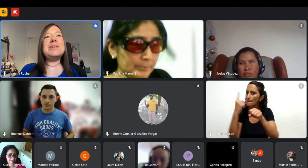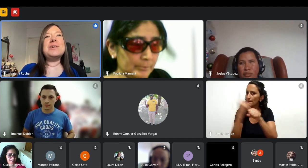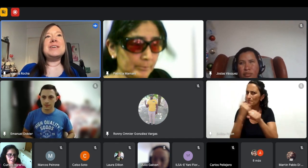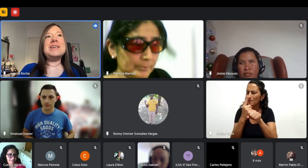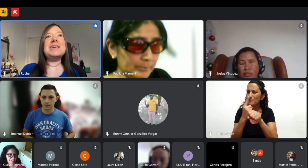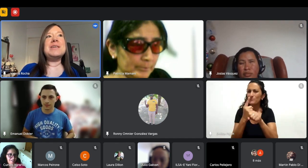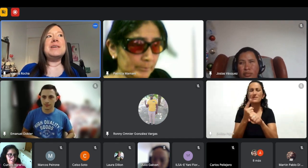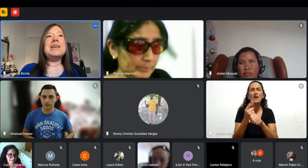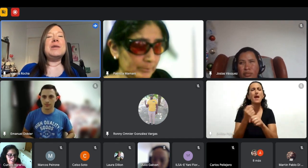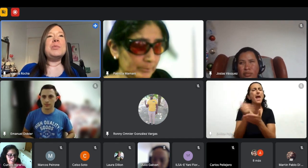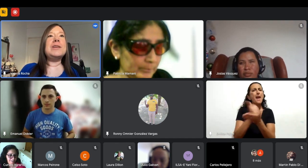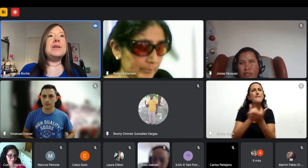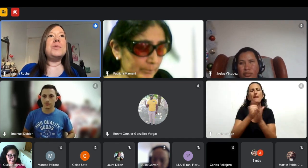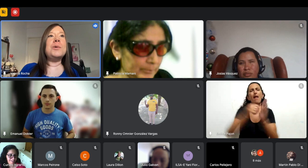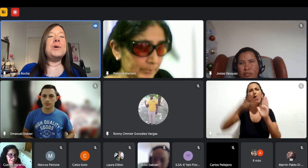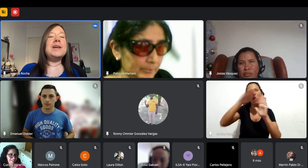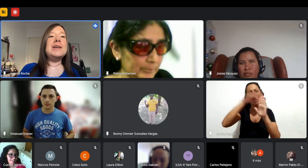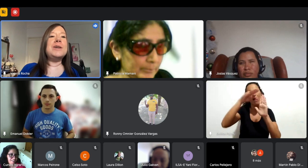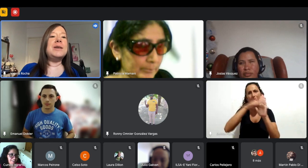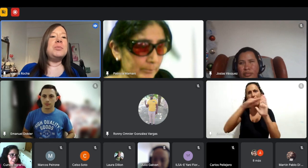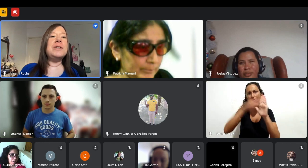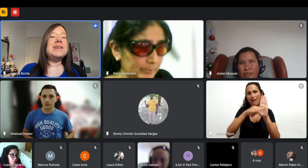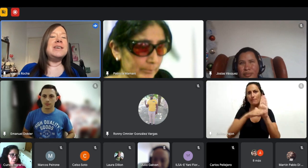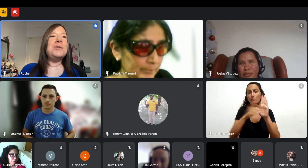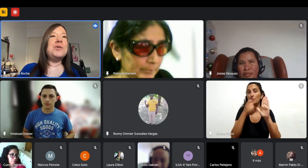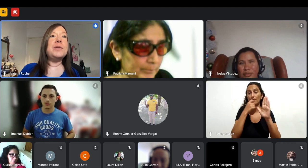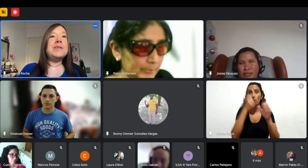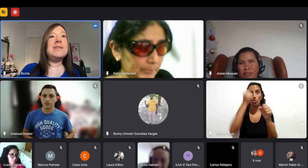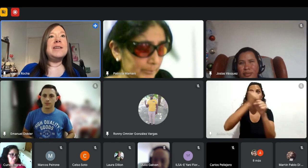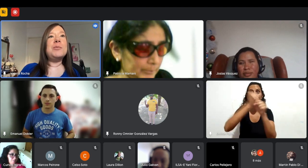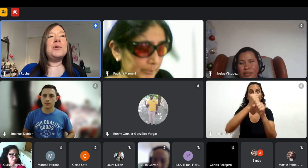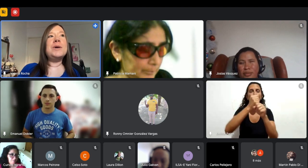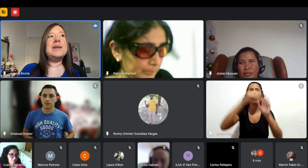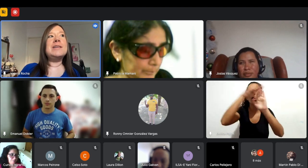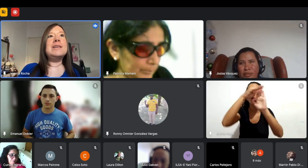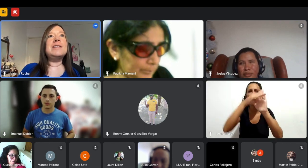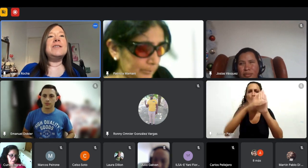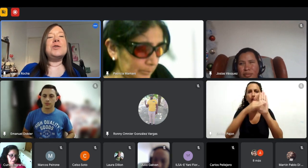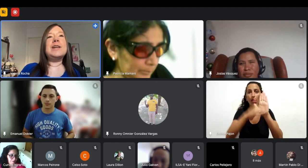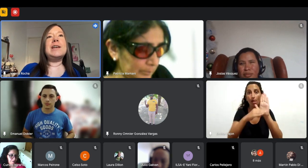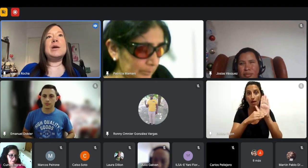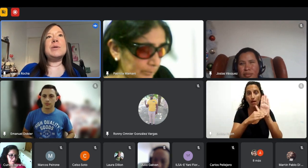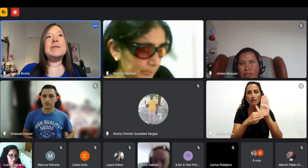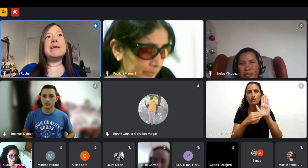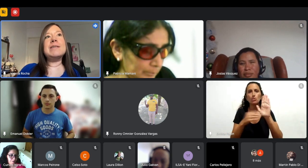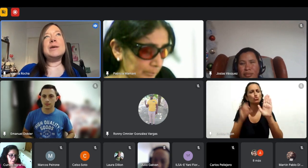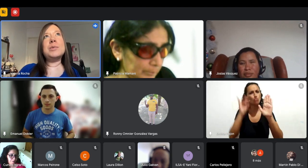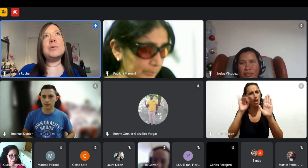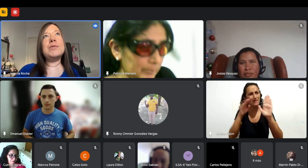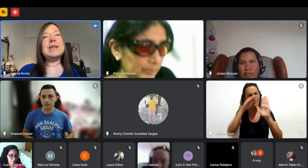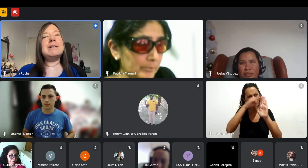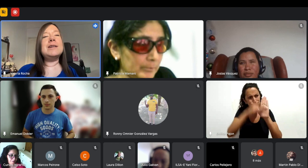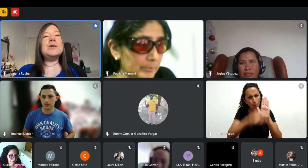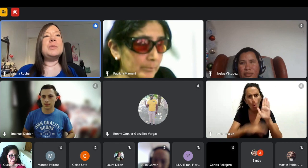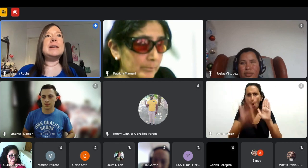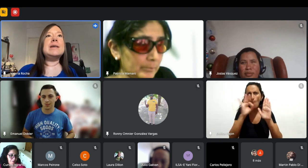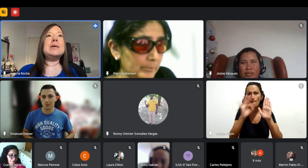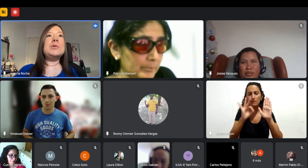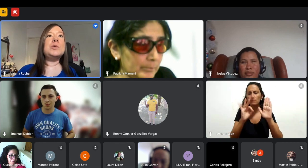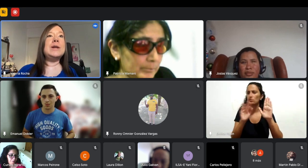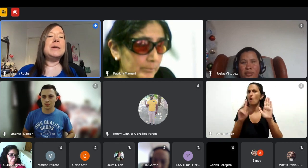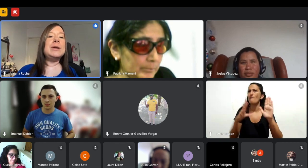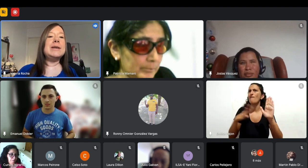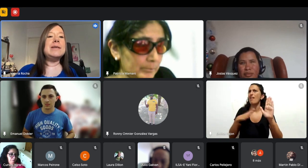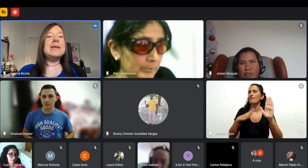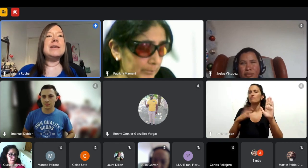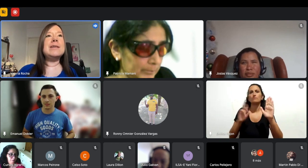requerimientos que te piden en una búsqueda laboral porque ahí no nos presentaríamos nunca yo era de las que pensaba que siempre me faltaba algo para